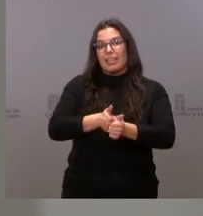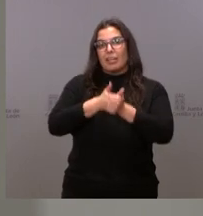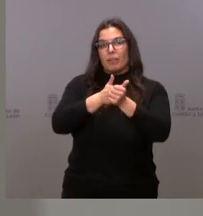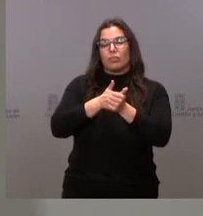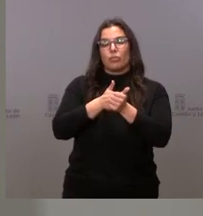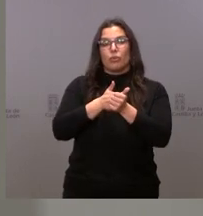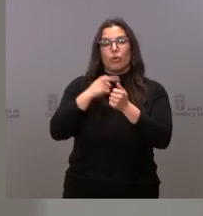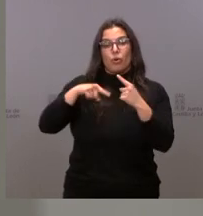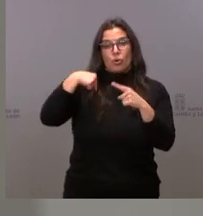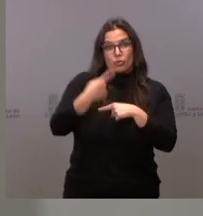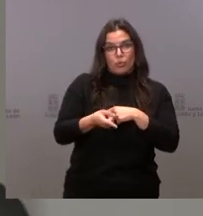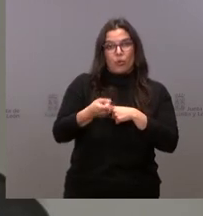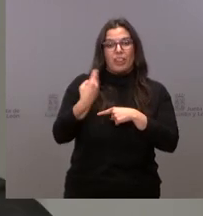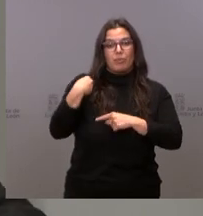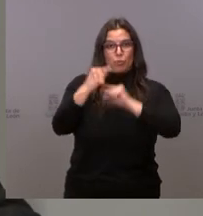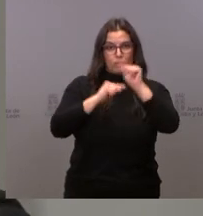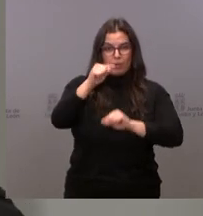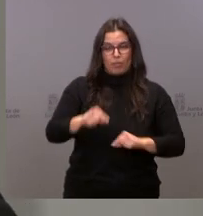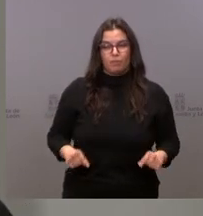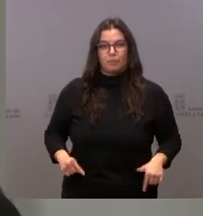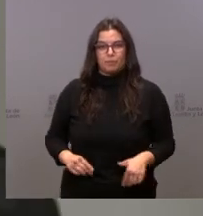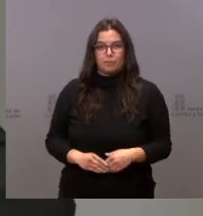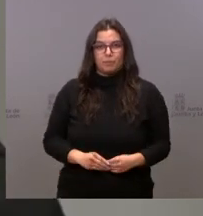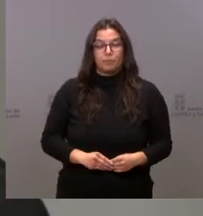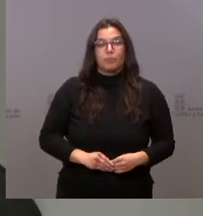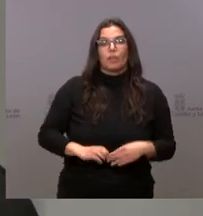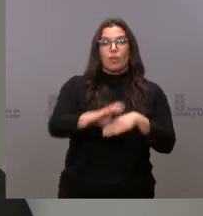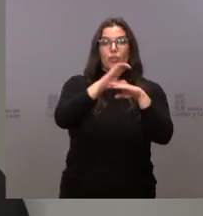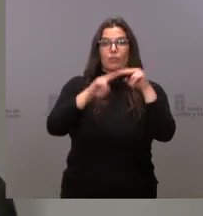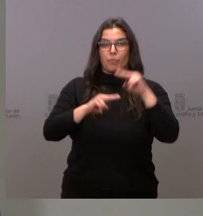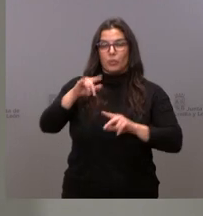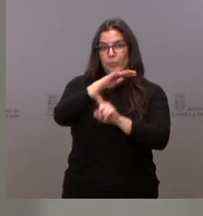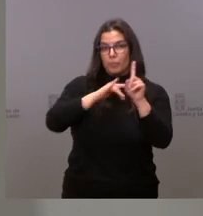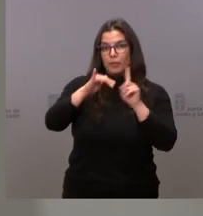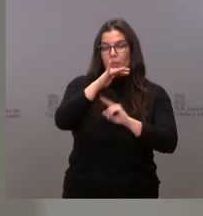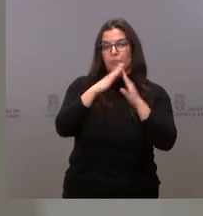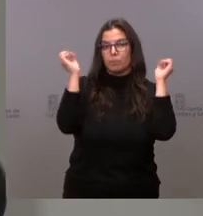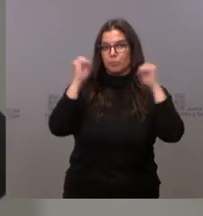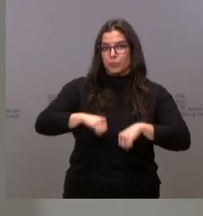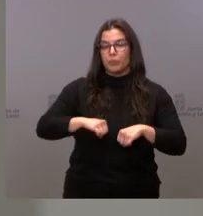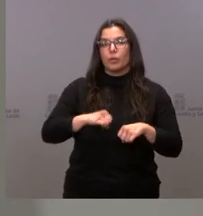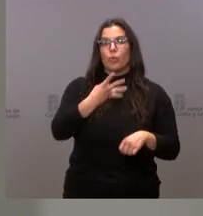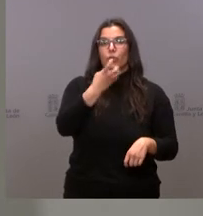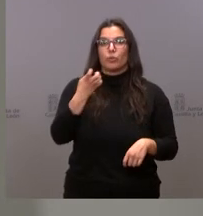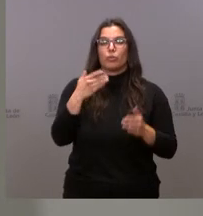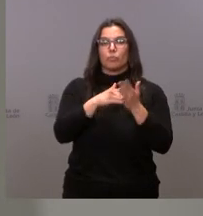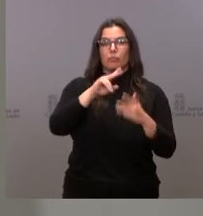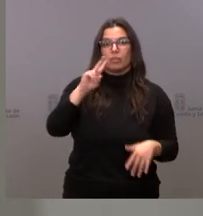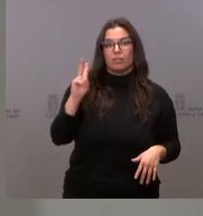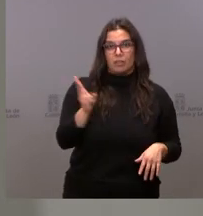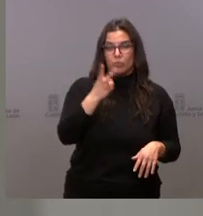efectos de esta contaminación. La Consejería de Fomento y Medio Ambiente aprueba 400.000 euros